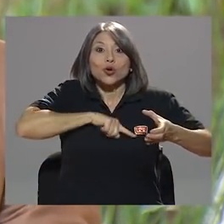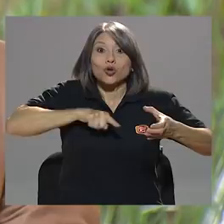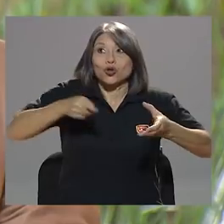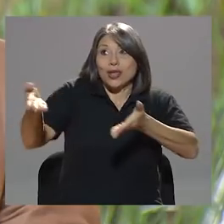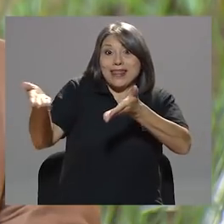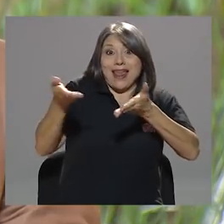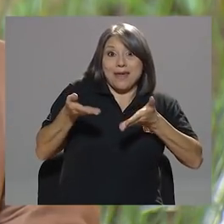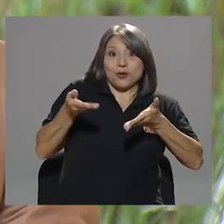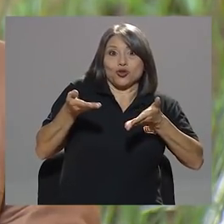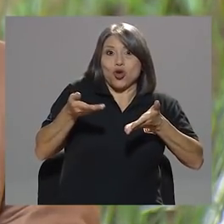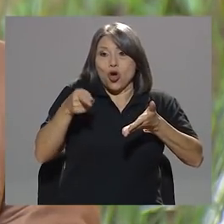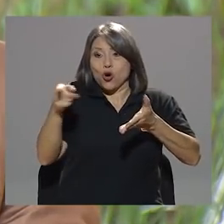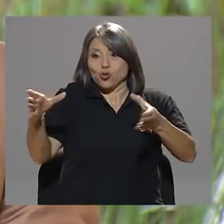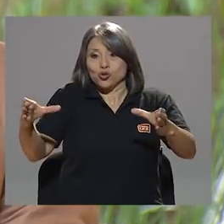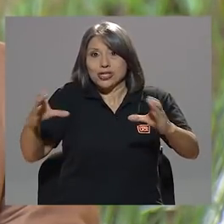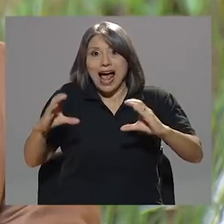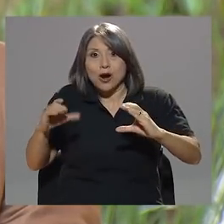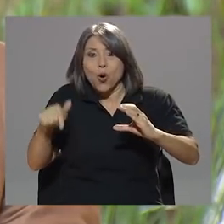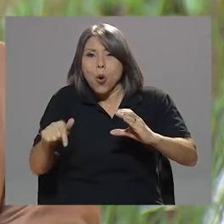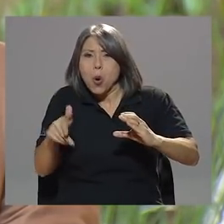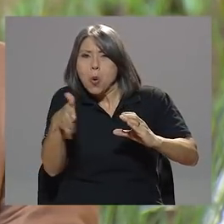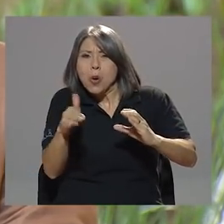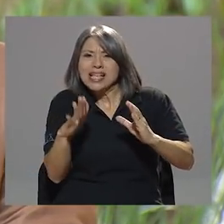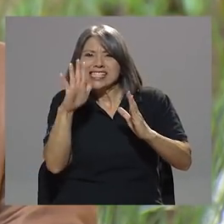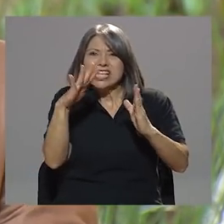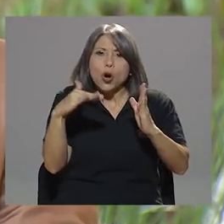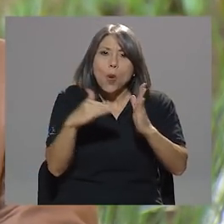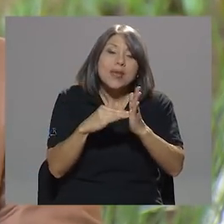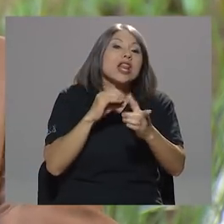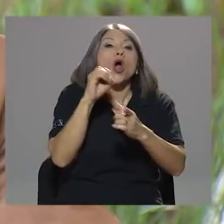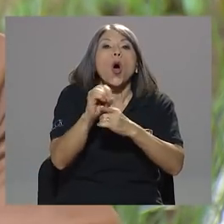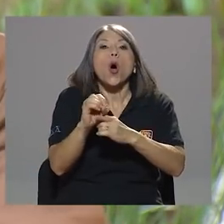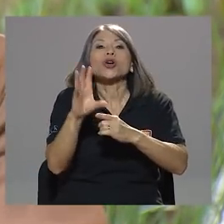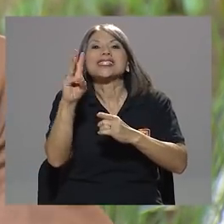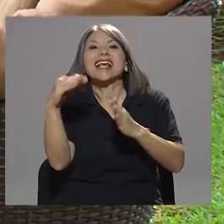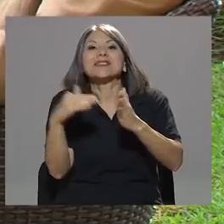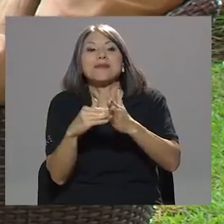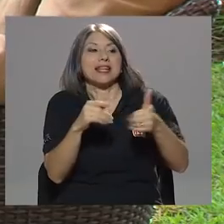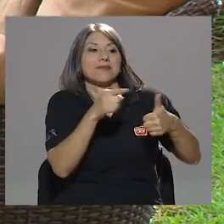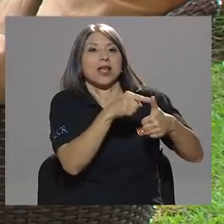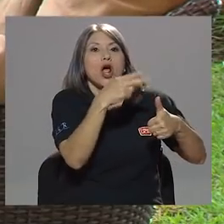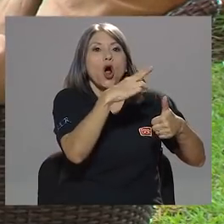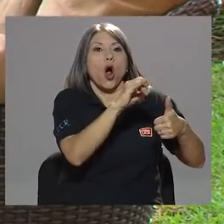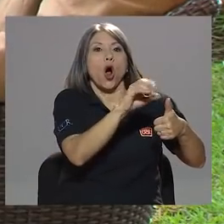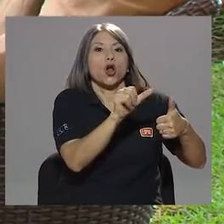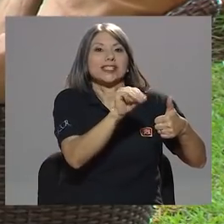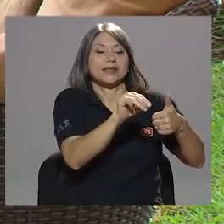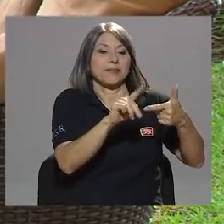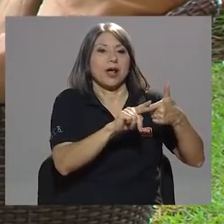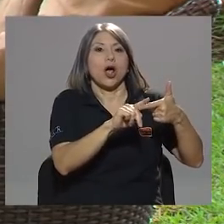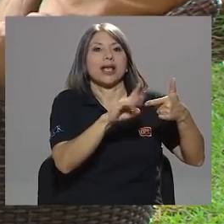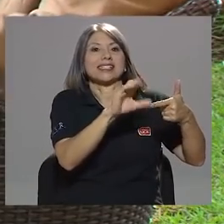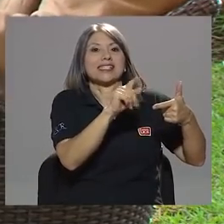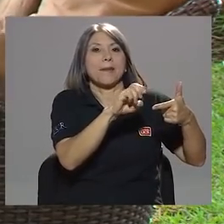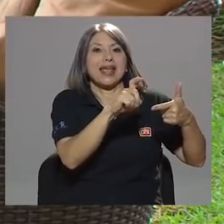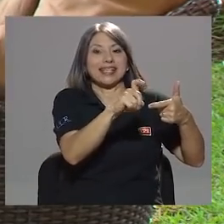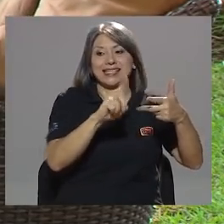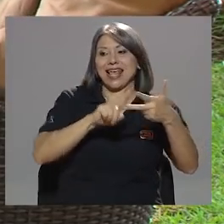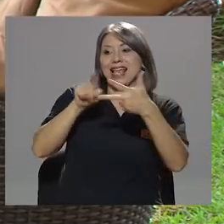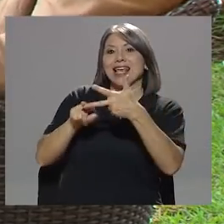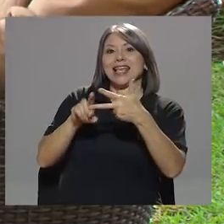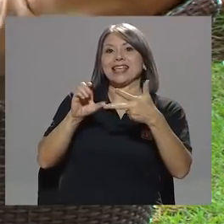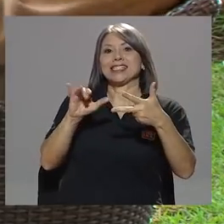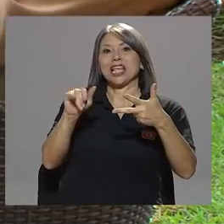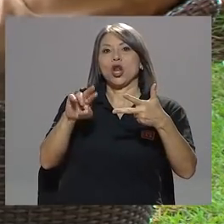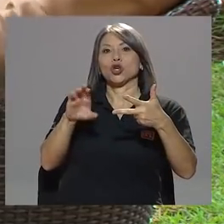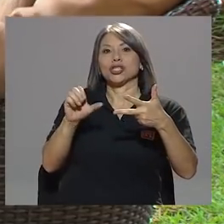entre cinco mil a seis mil quinientos colones los sacos de Holcim y Cemex. Y los sacos de Sinocen, entre tres mil